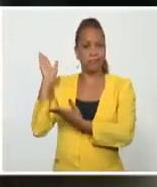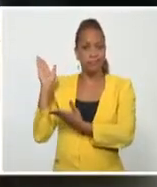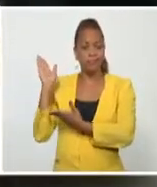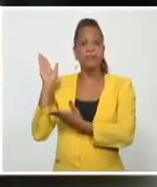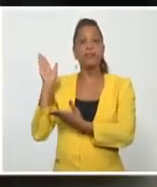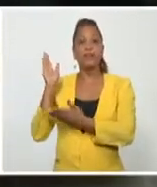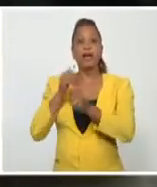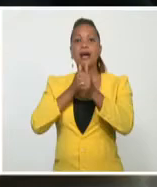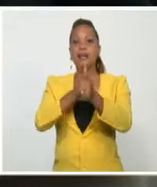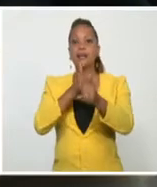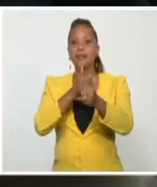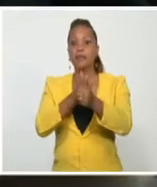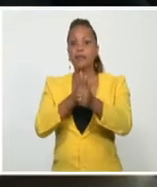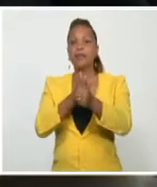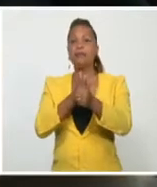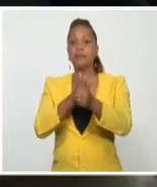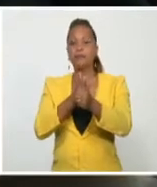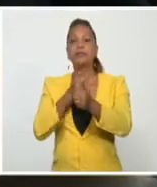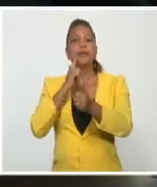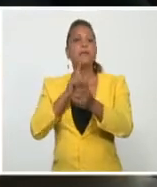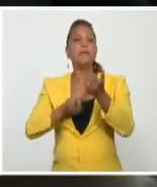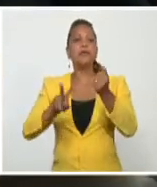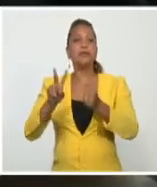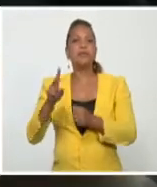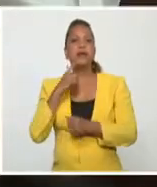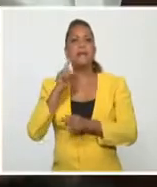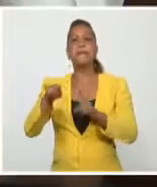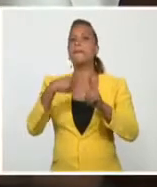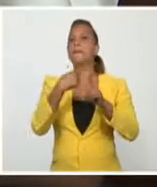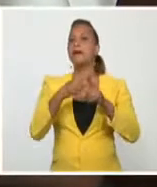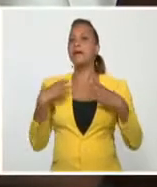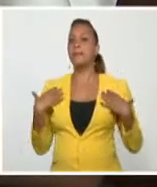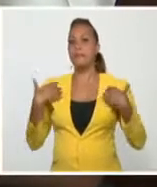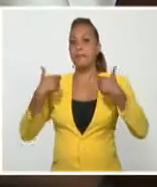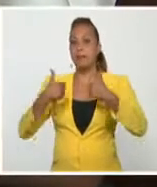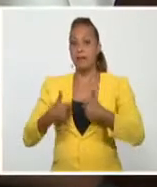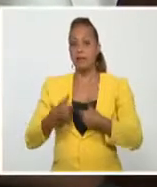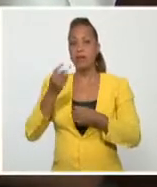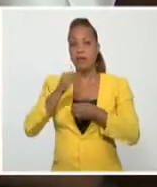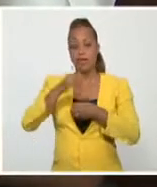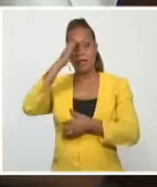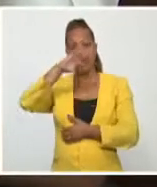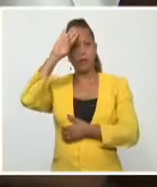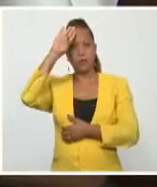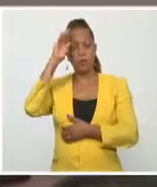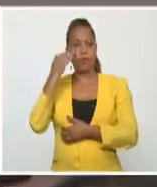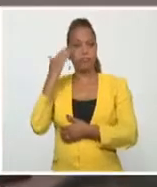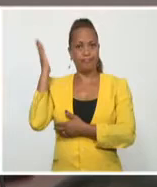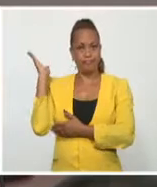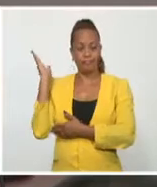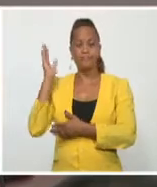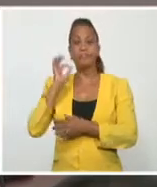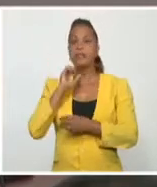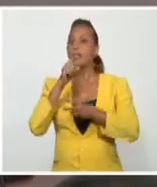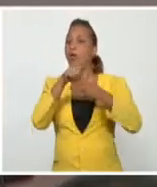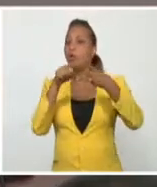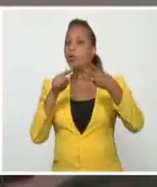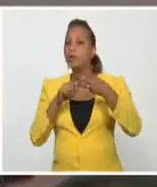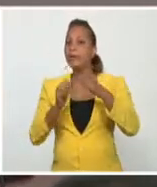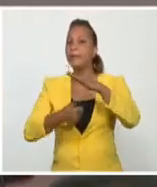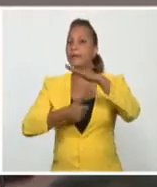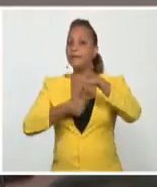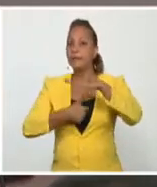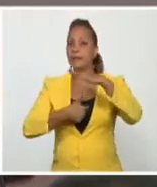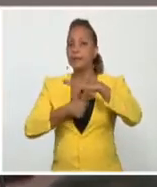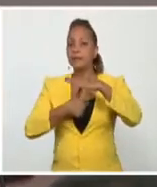asesora presidencial Cecilia Nicolini y el embajador de la Nación Sudamericana en Cuba, Luis Alberto Larregui, el presidente del grupo